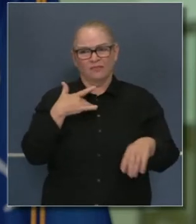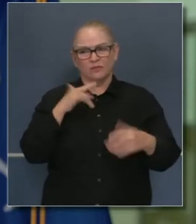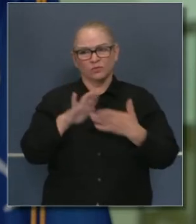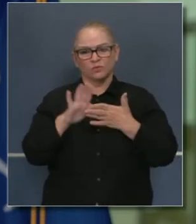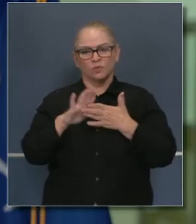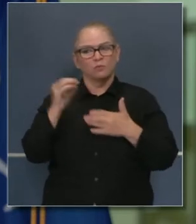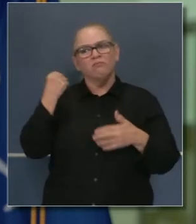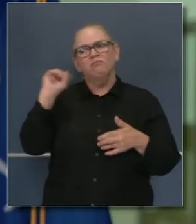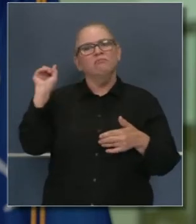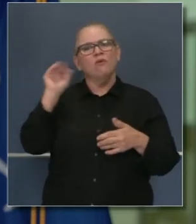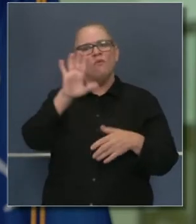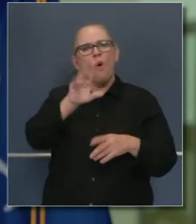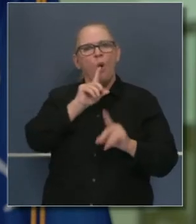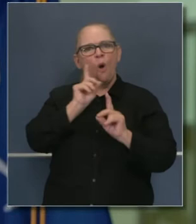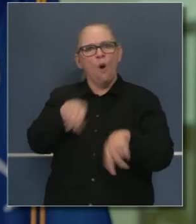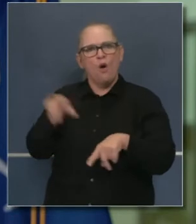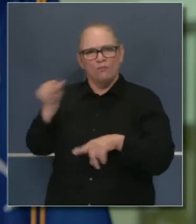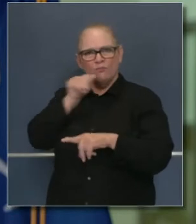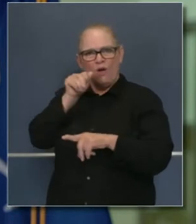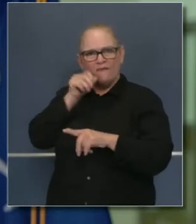resquicio para evitar la orden?